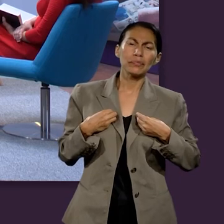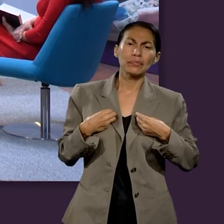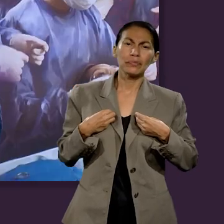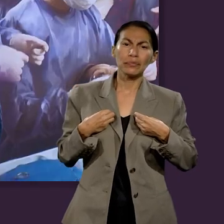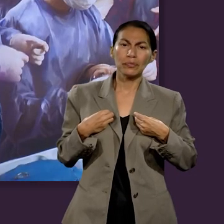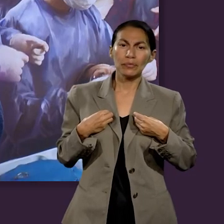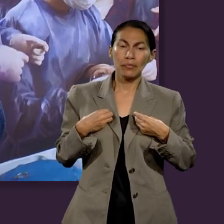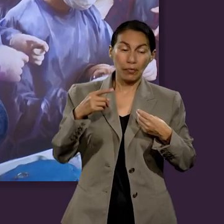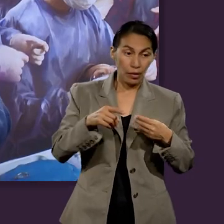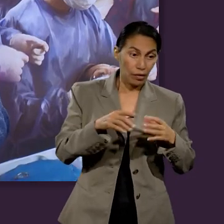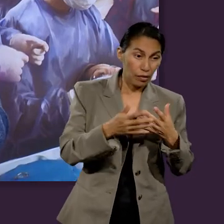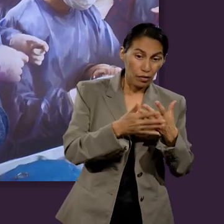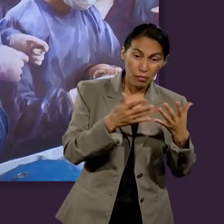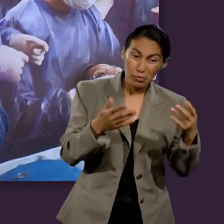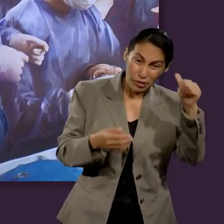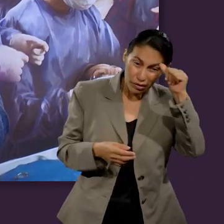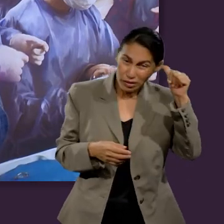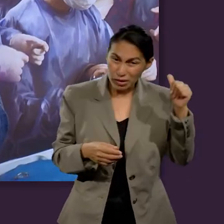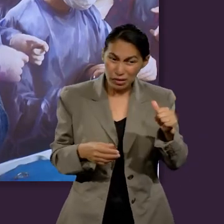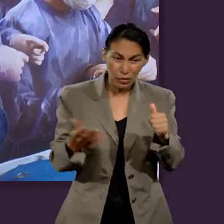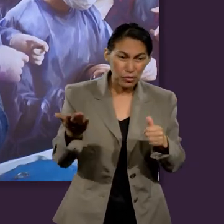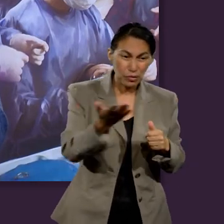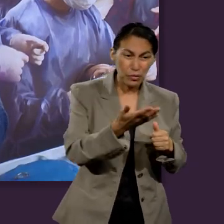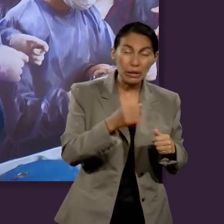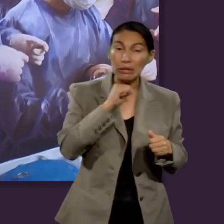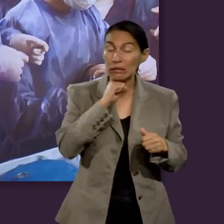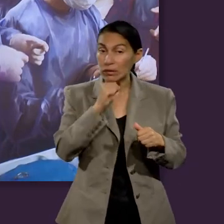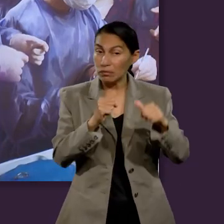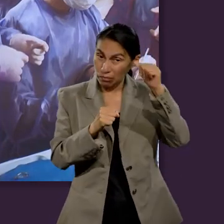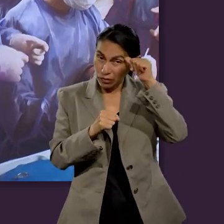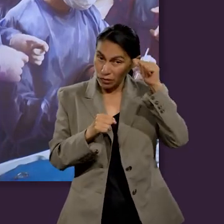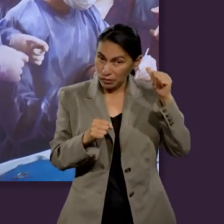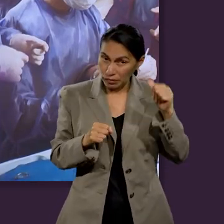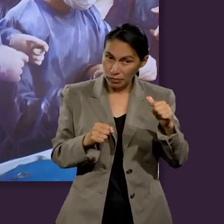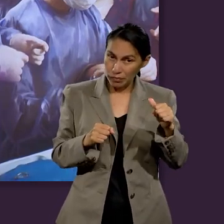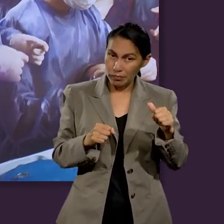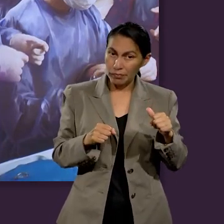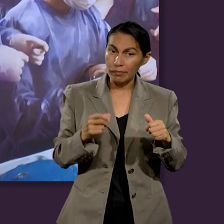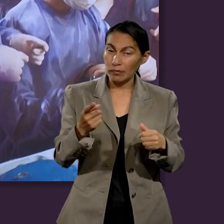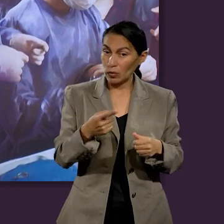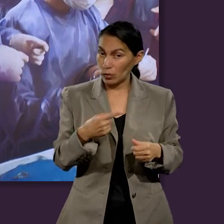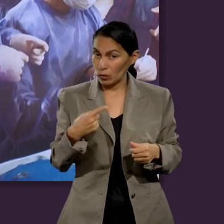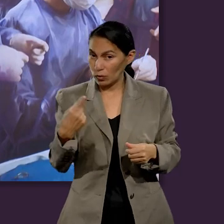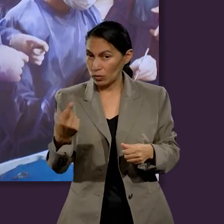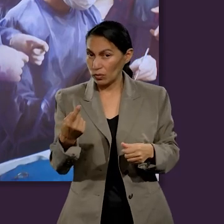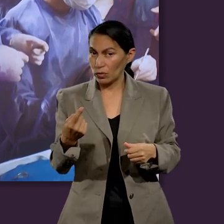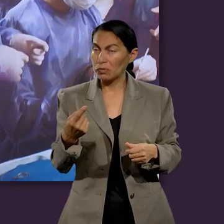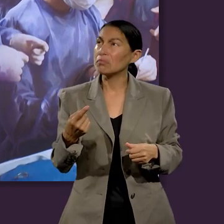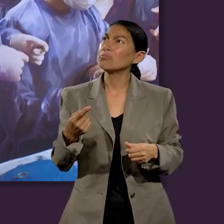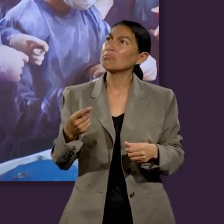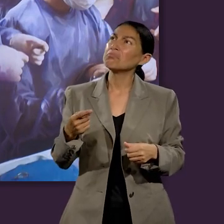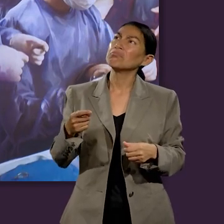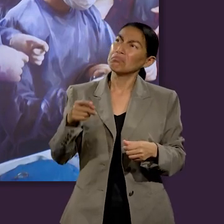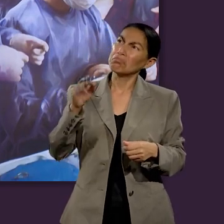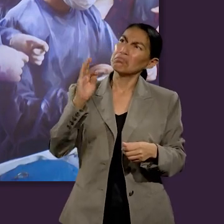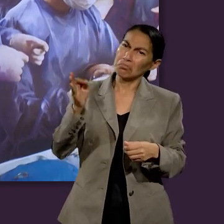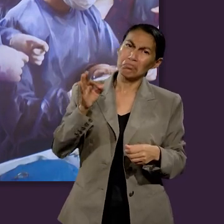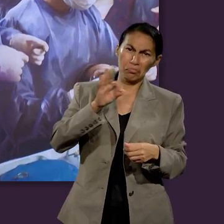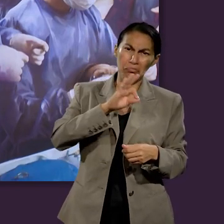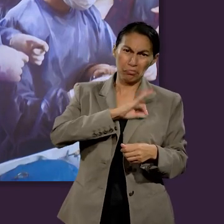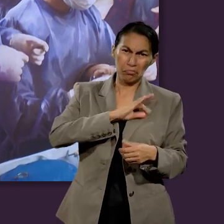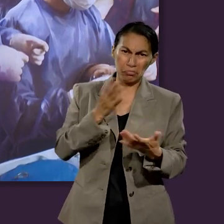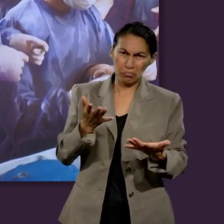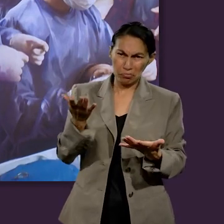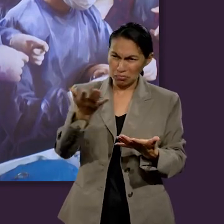vivido tanto el mundo con el pecado y ahora sí en el pecado, sino que estamos allí para dar